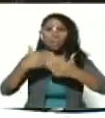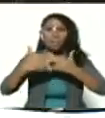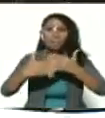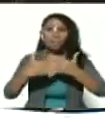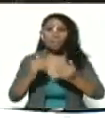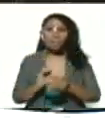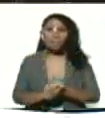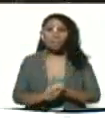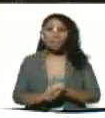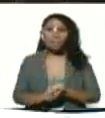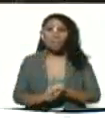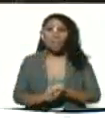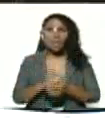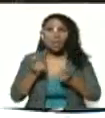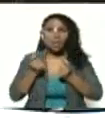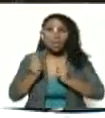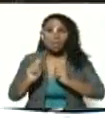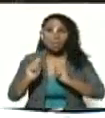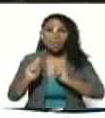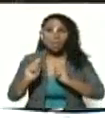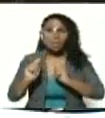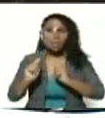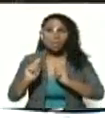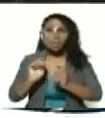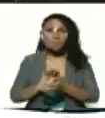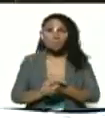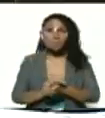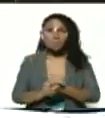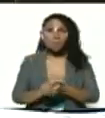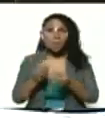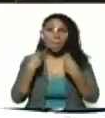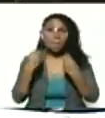los tratamientos para